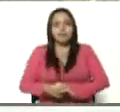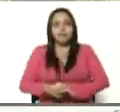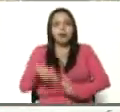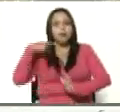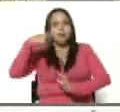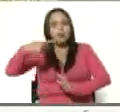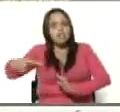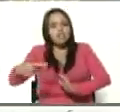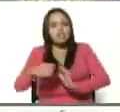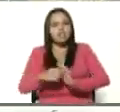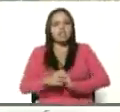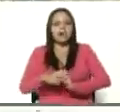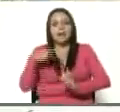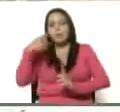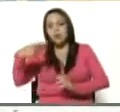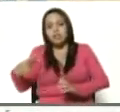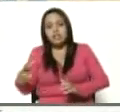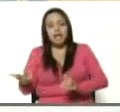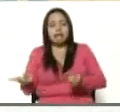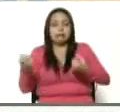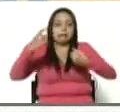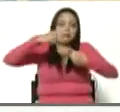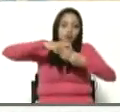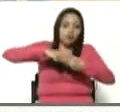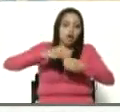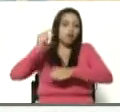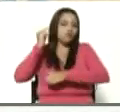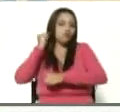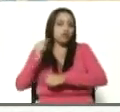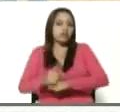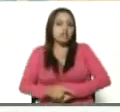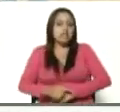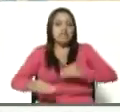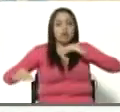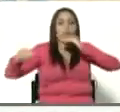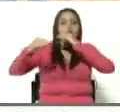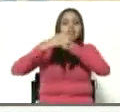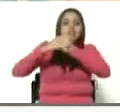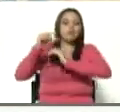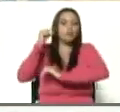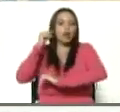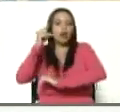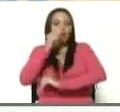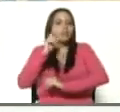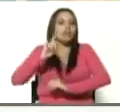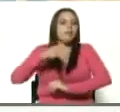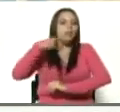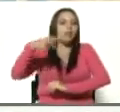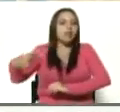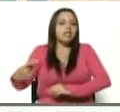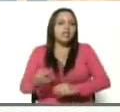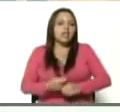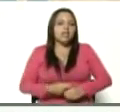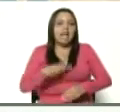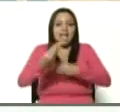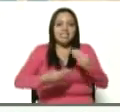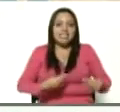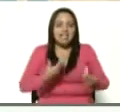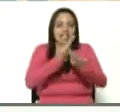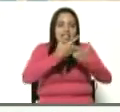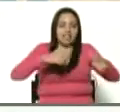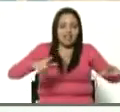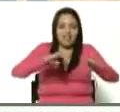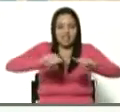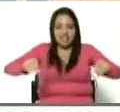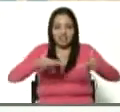política, una política de inclusión, una política de equidad y por supuesto una política de democratización de la tierra para todos y todas.